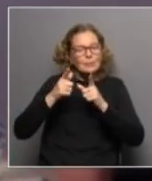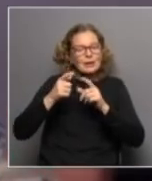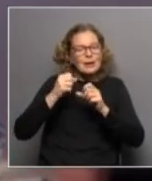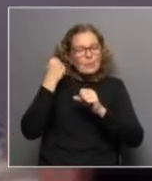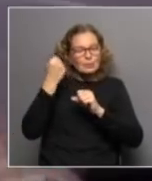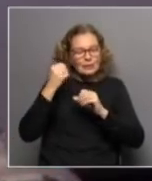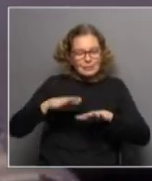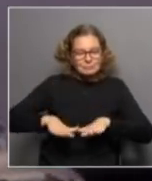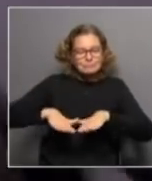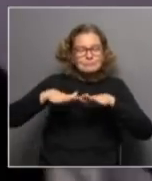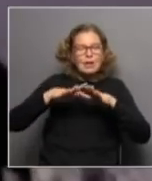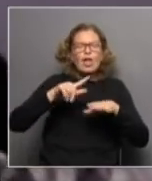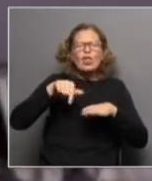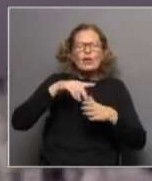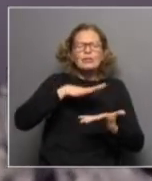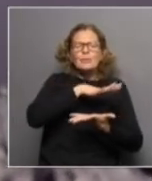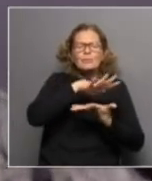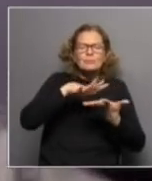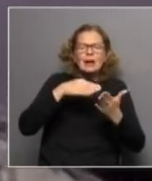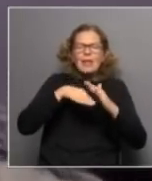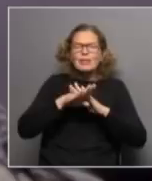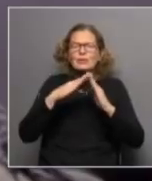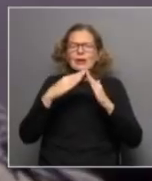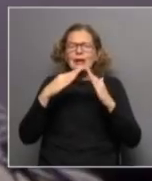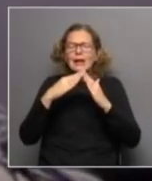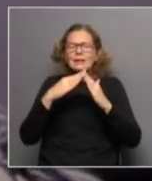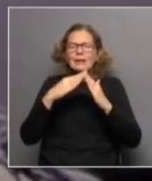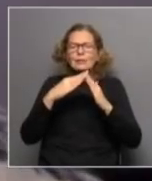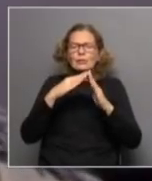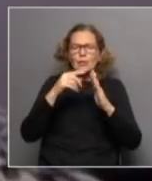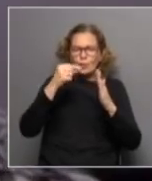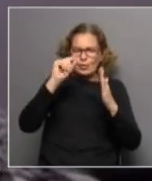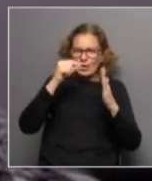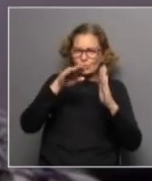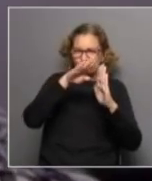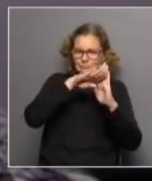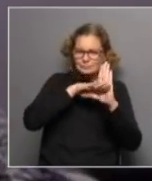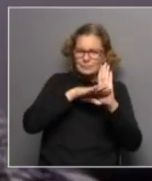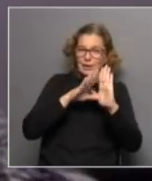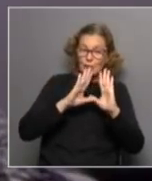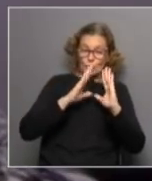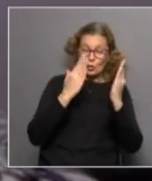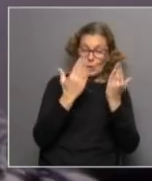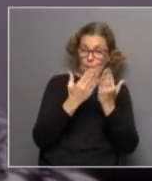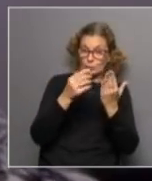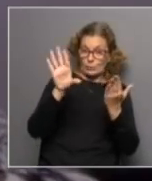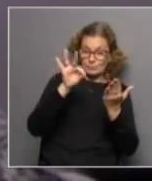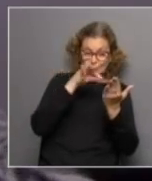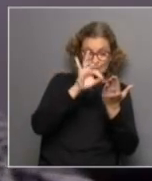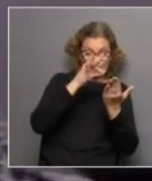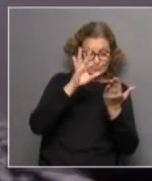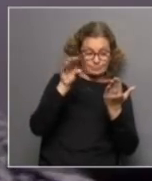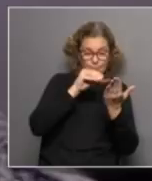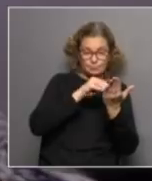crecen esos niños entonces se creó un patrón en donde se tomaron datos de todo el mundo ¿sí? de varias